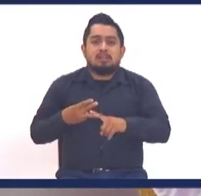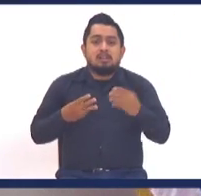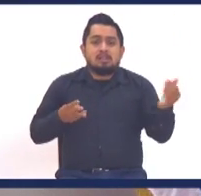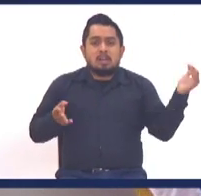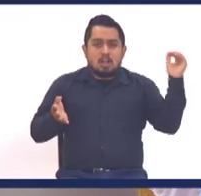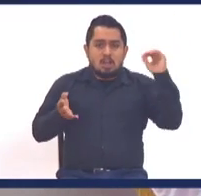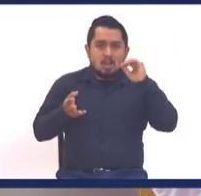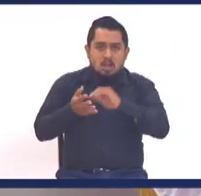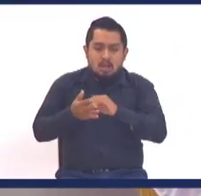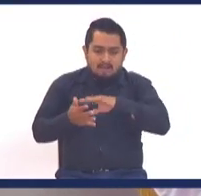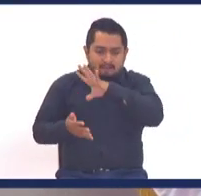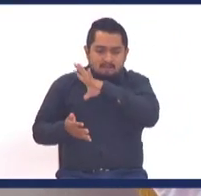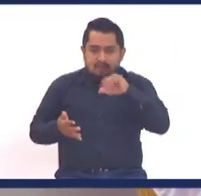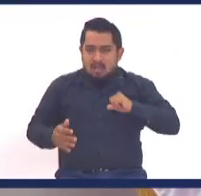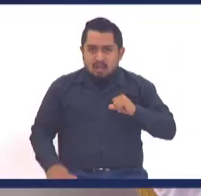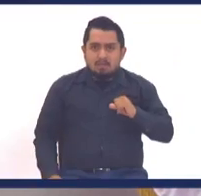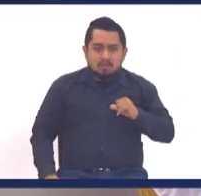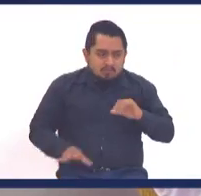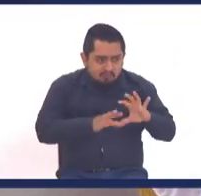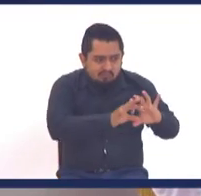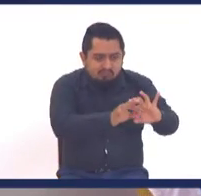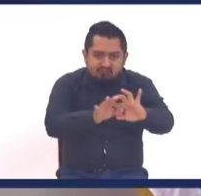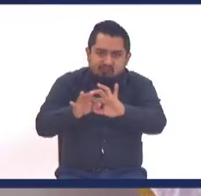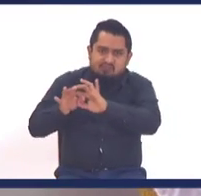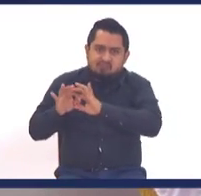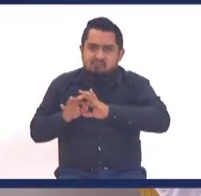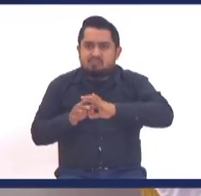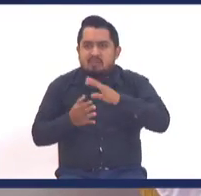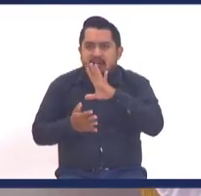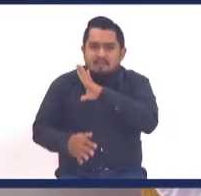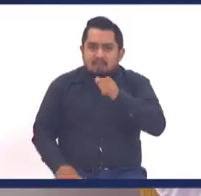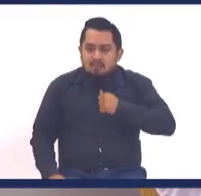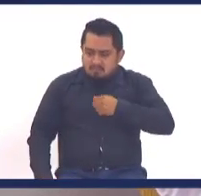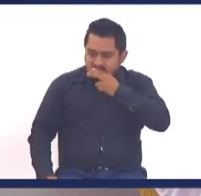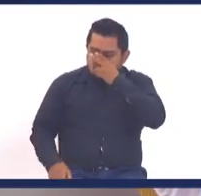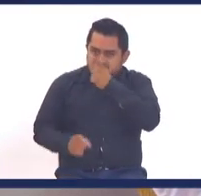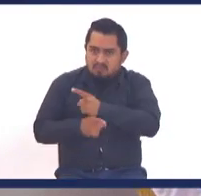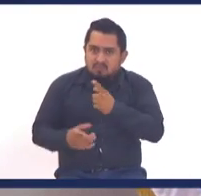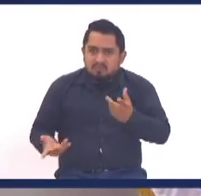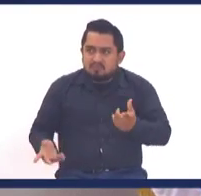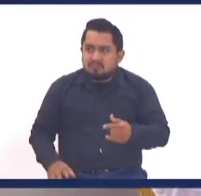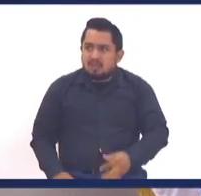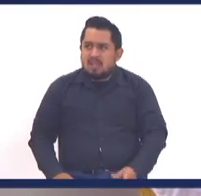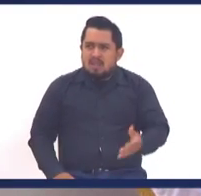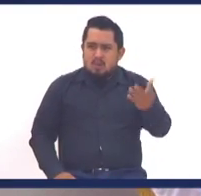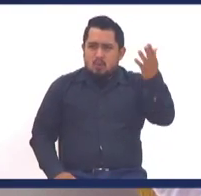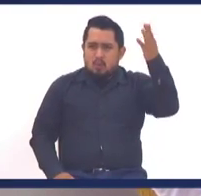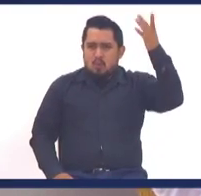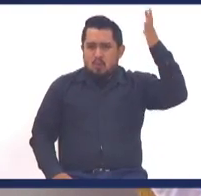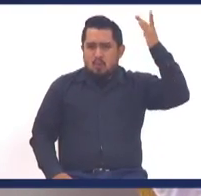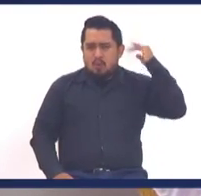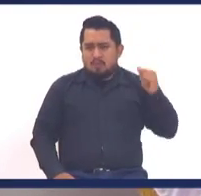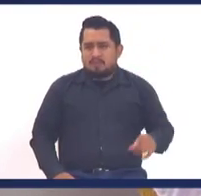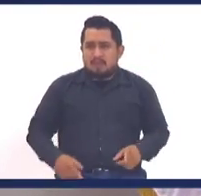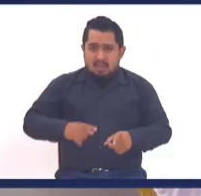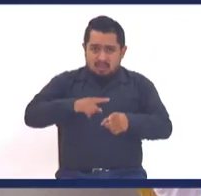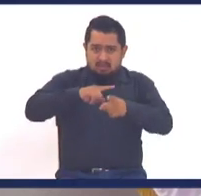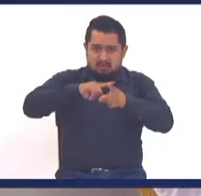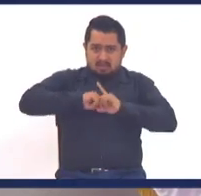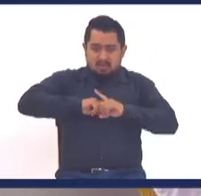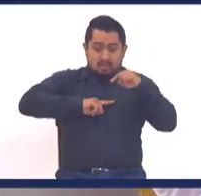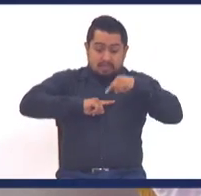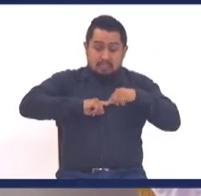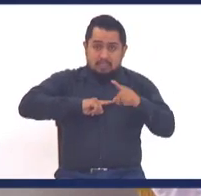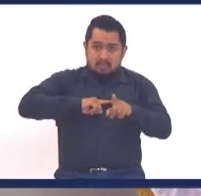a volver a la familia, donde correspondo, hace muchos años amigos, el pastor general y fundador de la